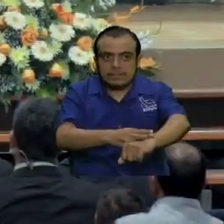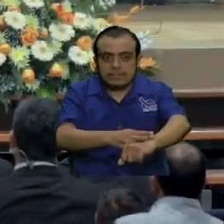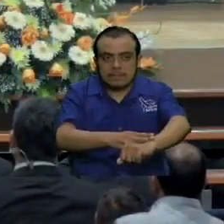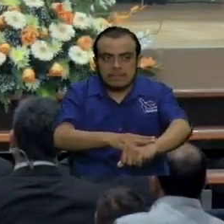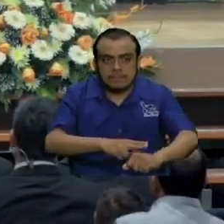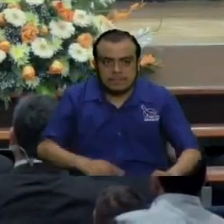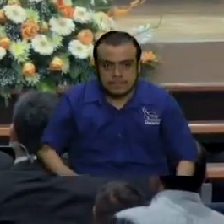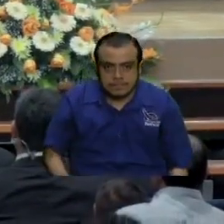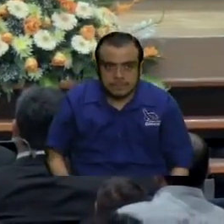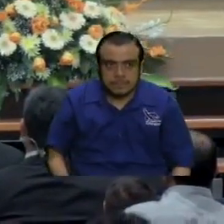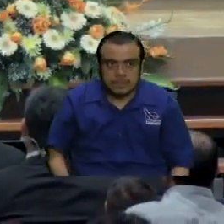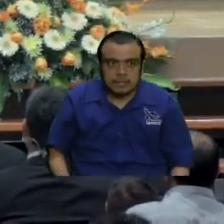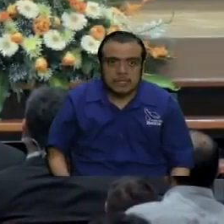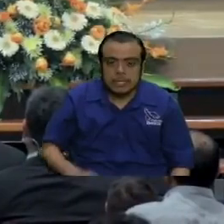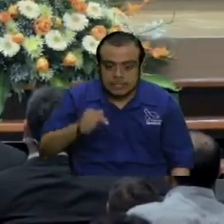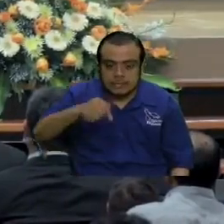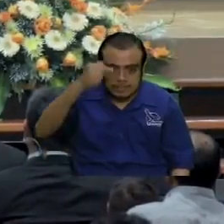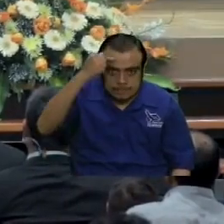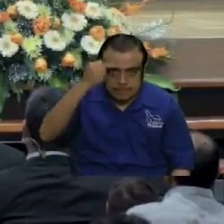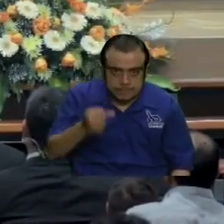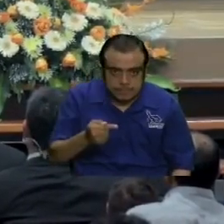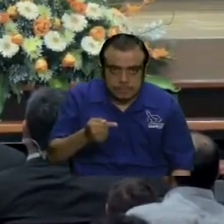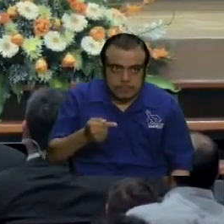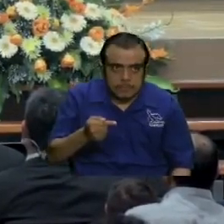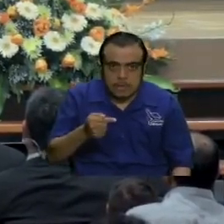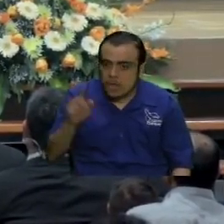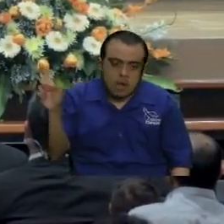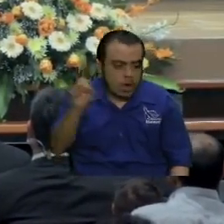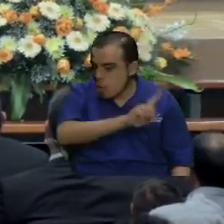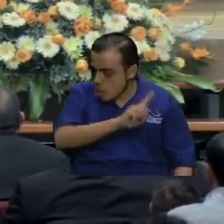que este día no nació el Señor